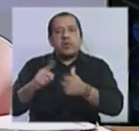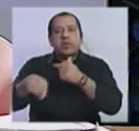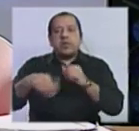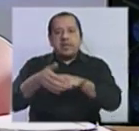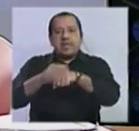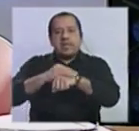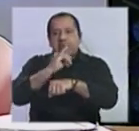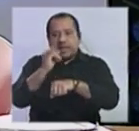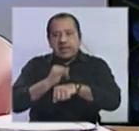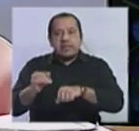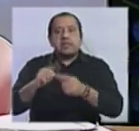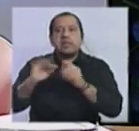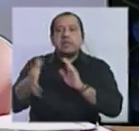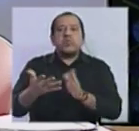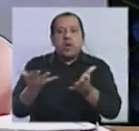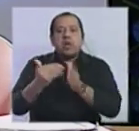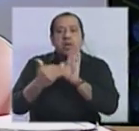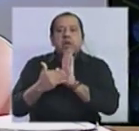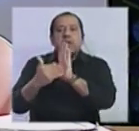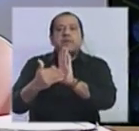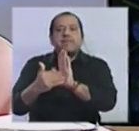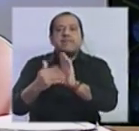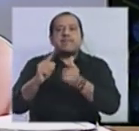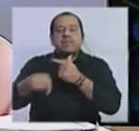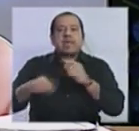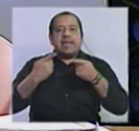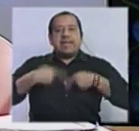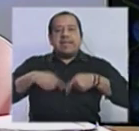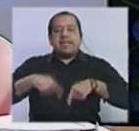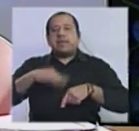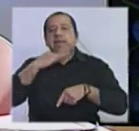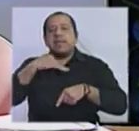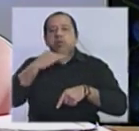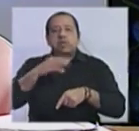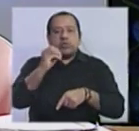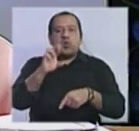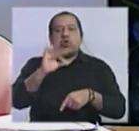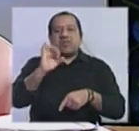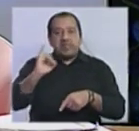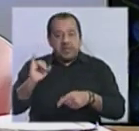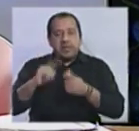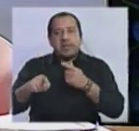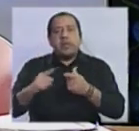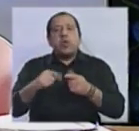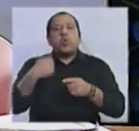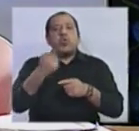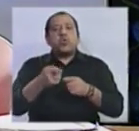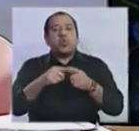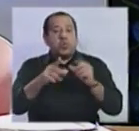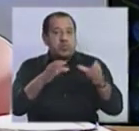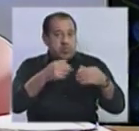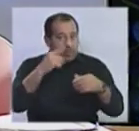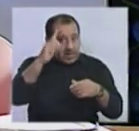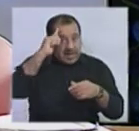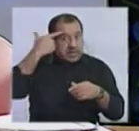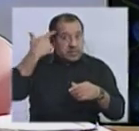Martínez, de que su vocero político ahora sería el intendente de Canelones, Amandu Orsi. Por el otro lado, los movimientos de la calle Pou, que